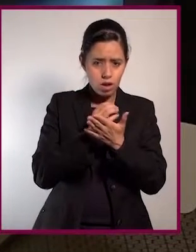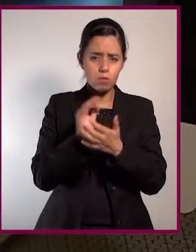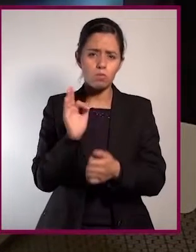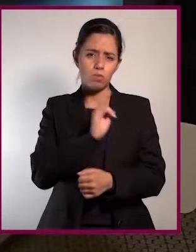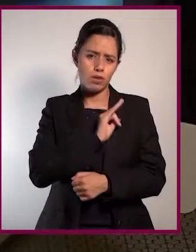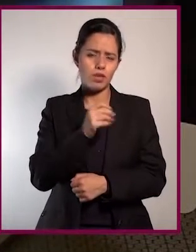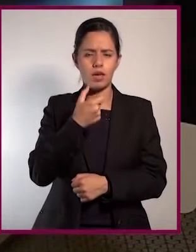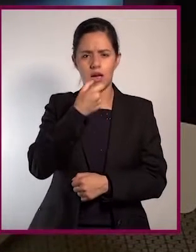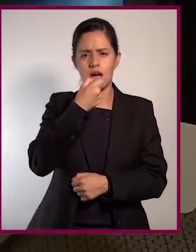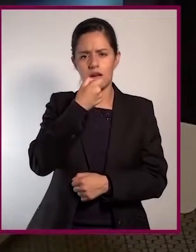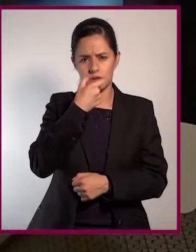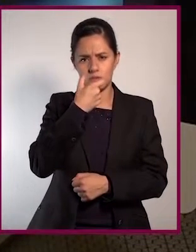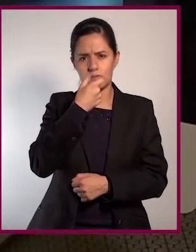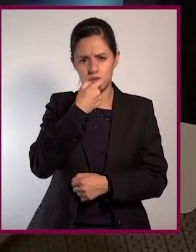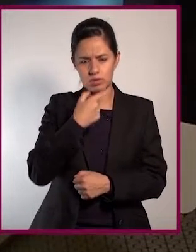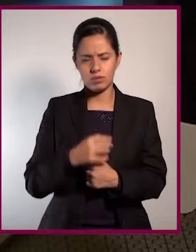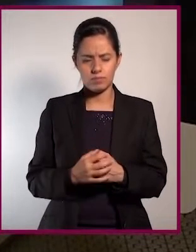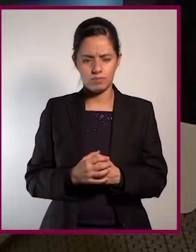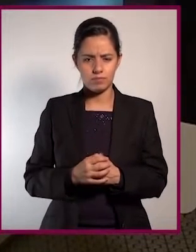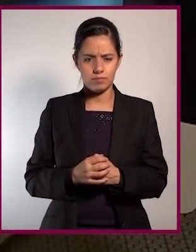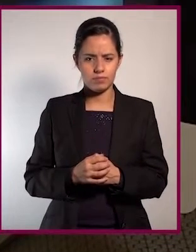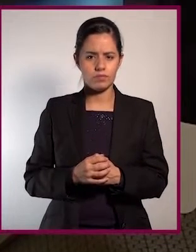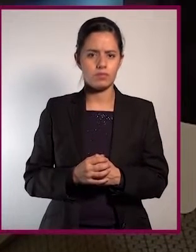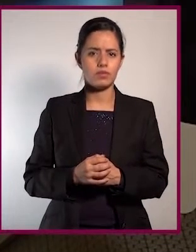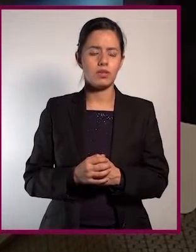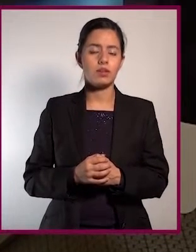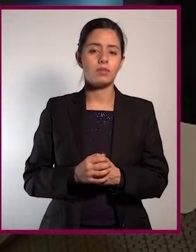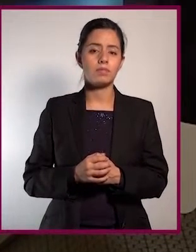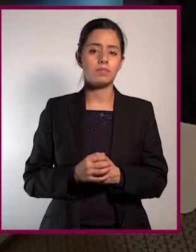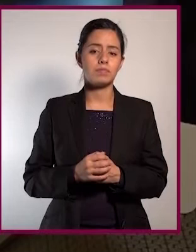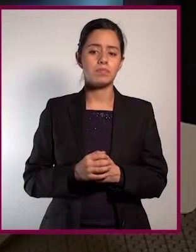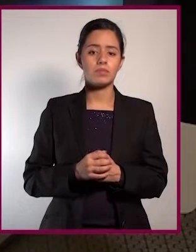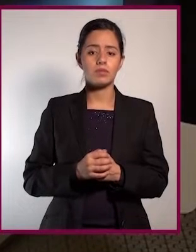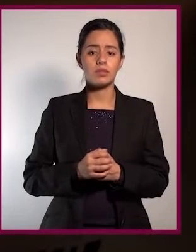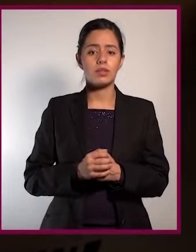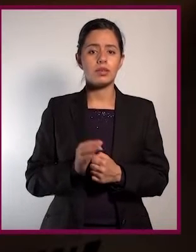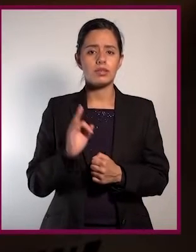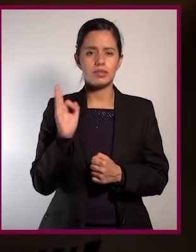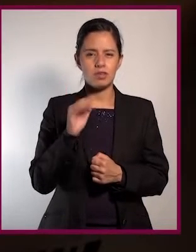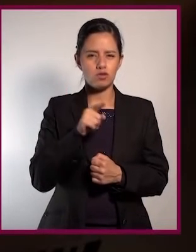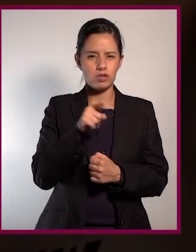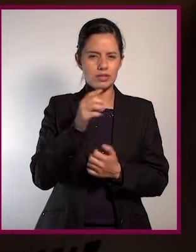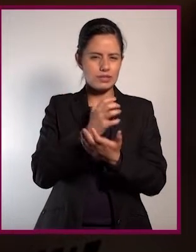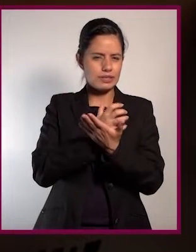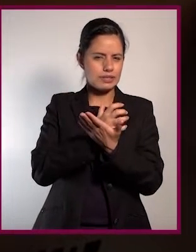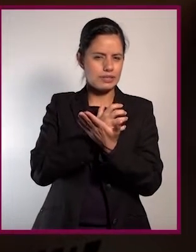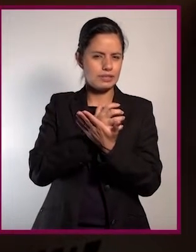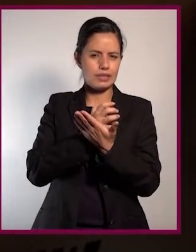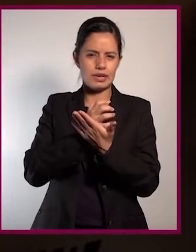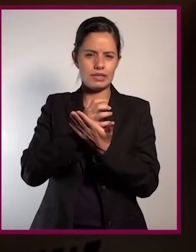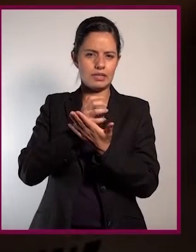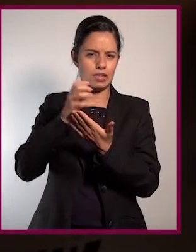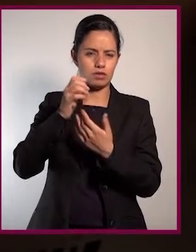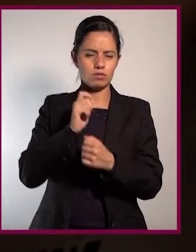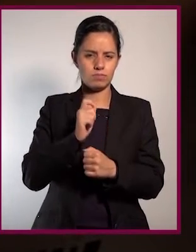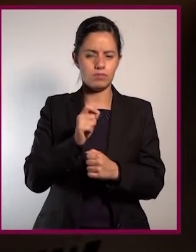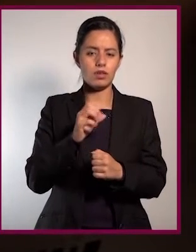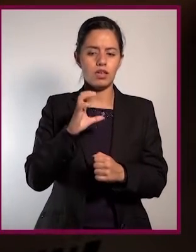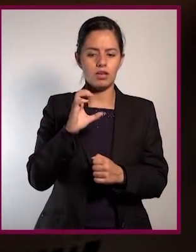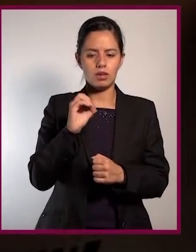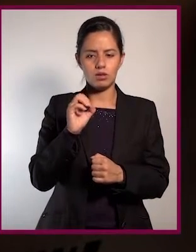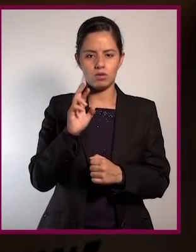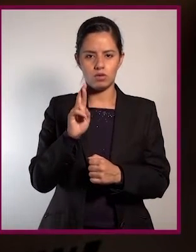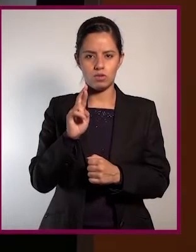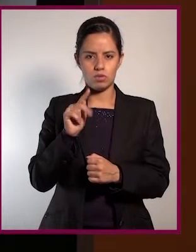indicado, el uso de antihistamínicos. Si hay una manifestación que es un poquito más aparatosa, el uso de glucocorticoides